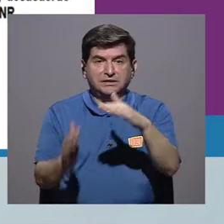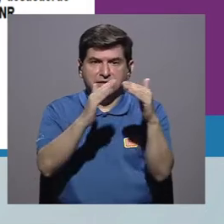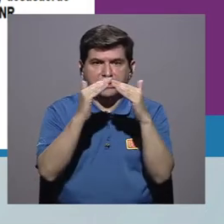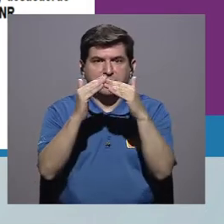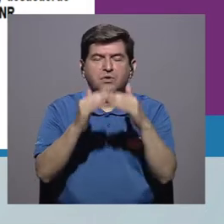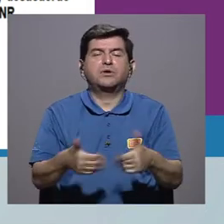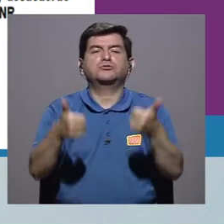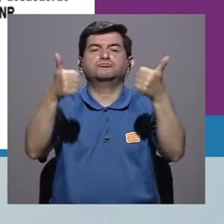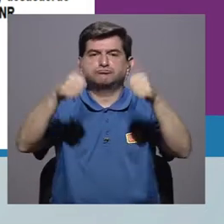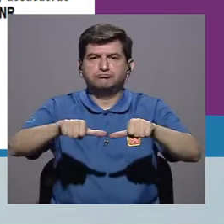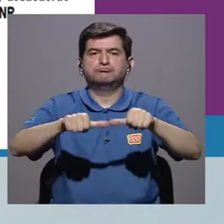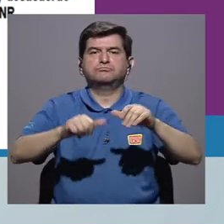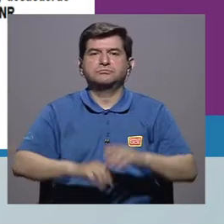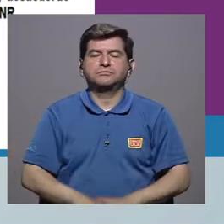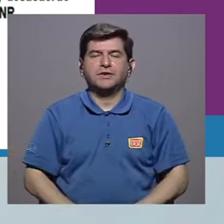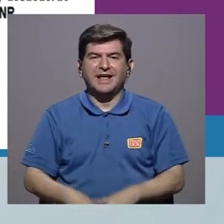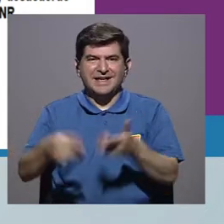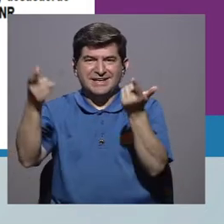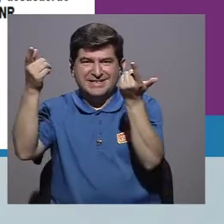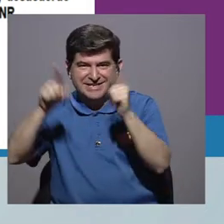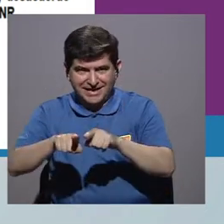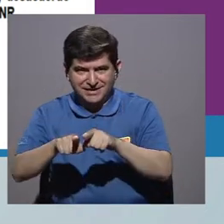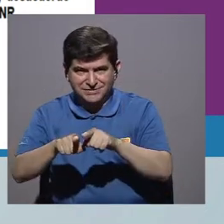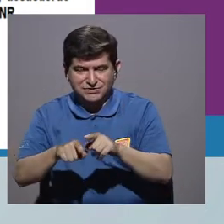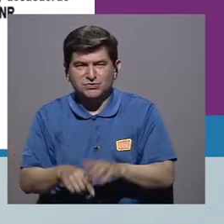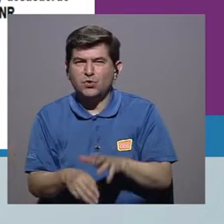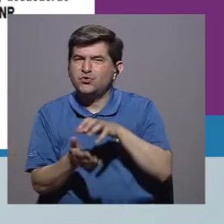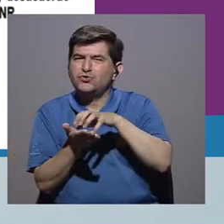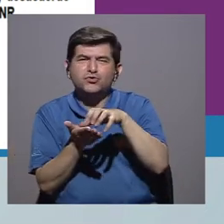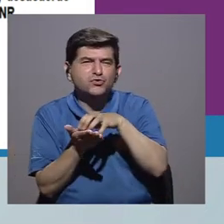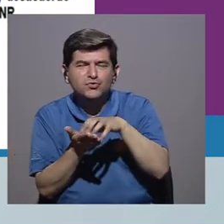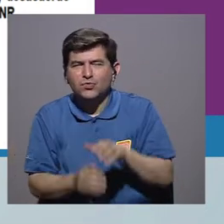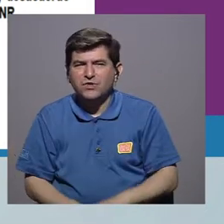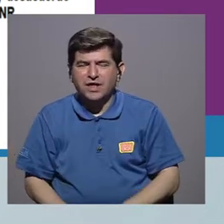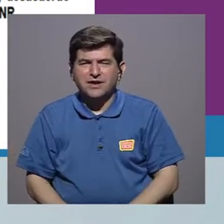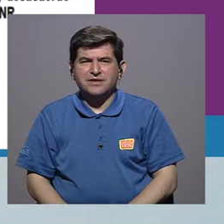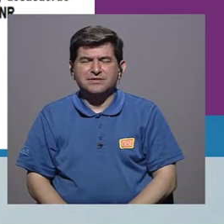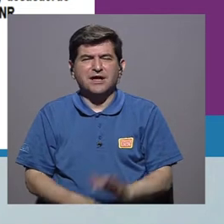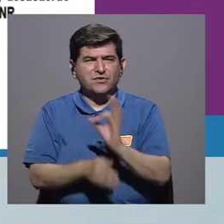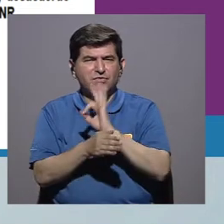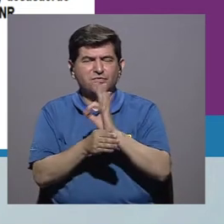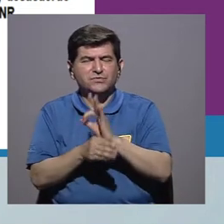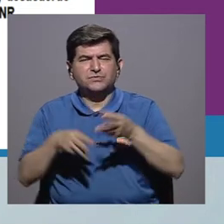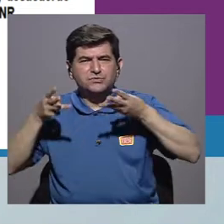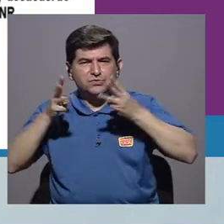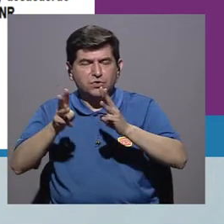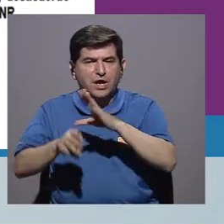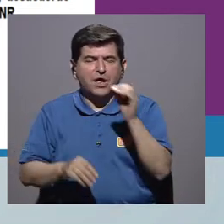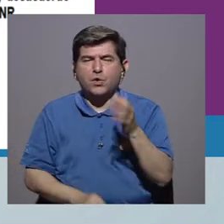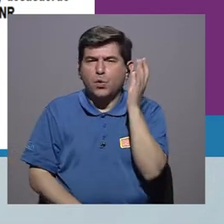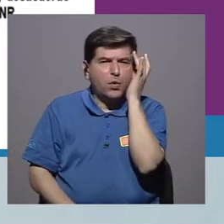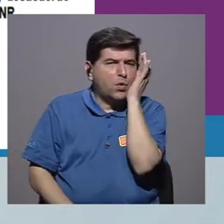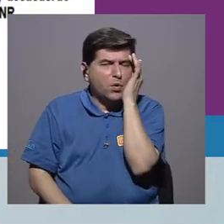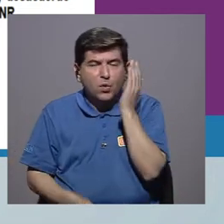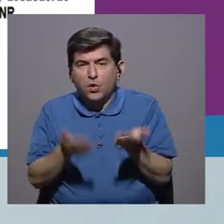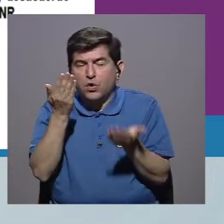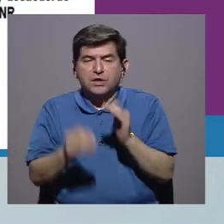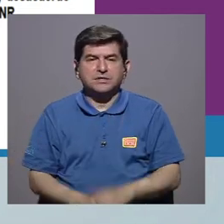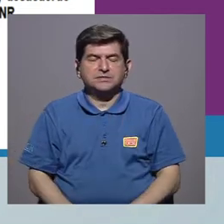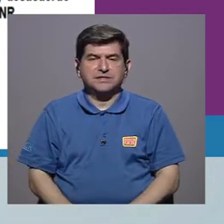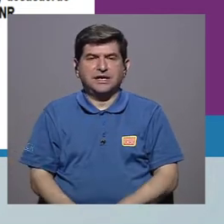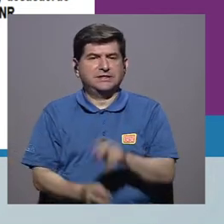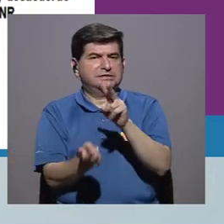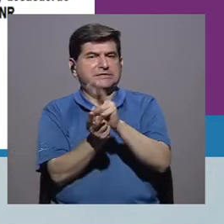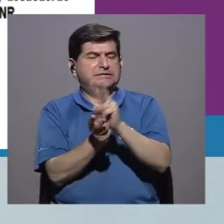estuvo de acuerdo. En el caso de que dudara de la afectividad del método que estaba usando o estuviera preocupada por haber tenido relaciones